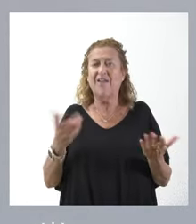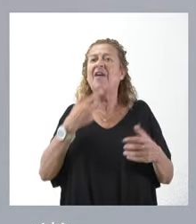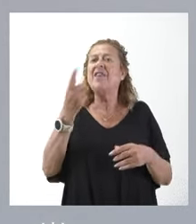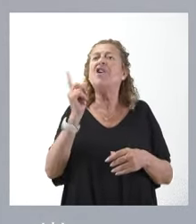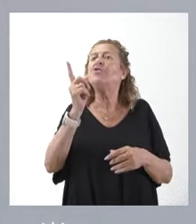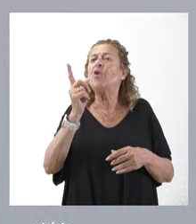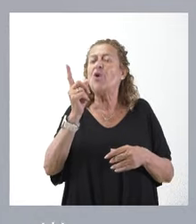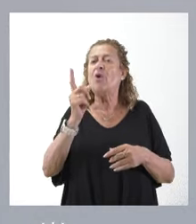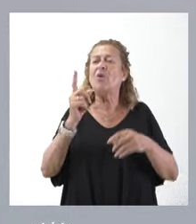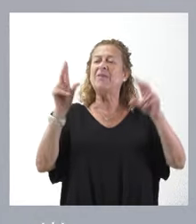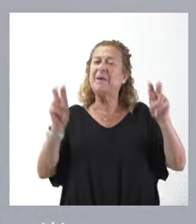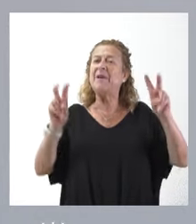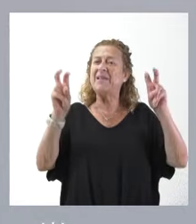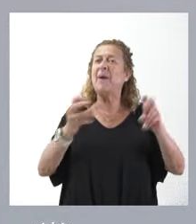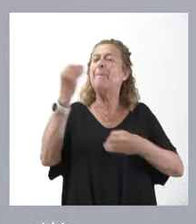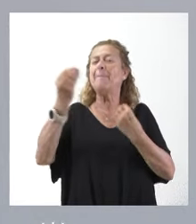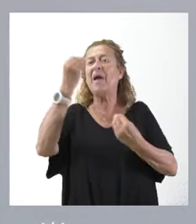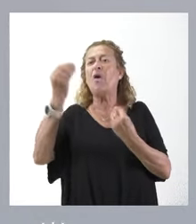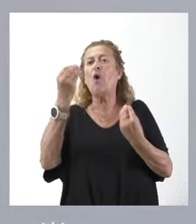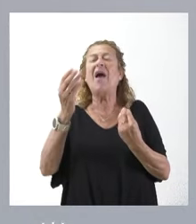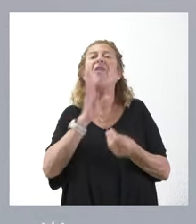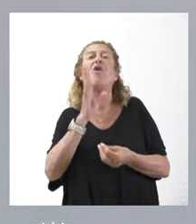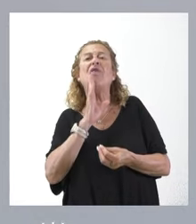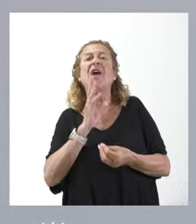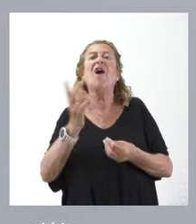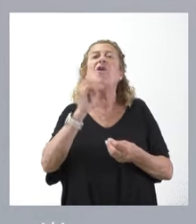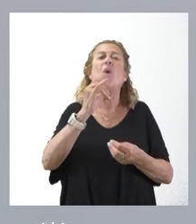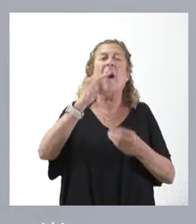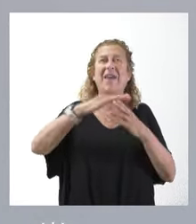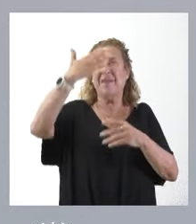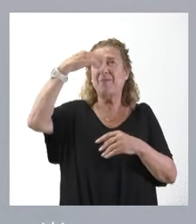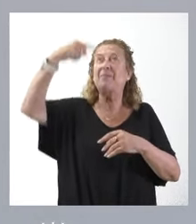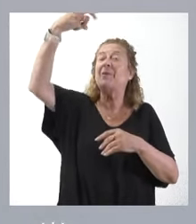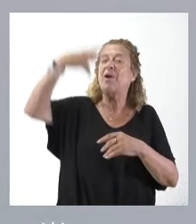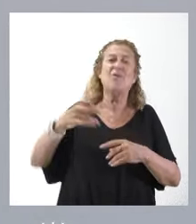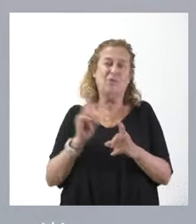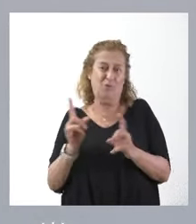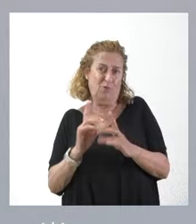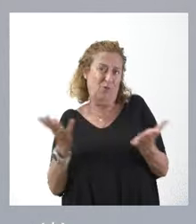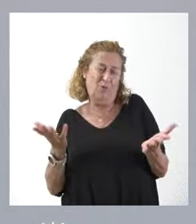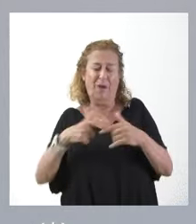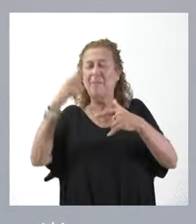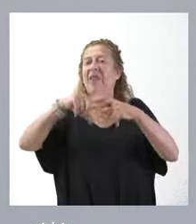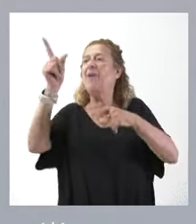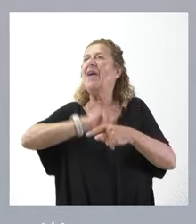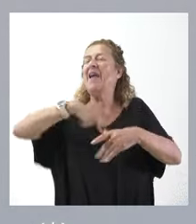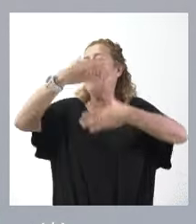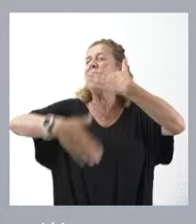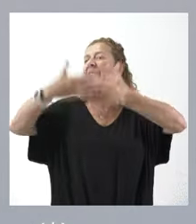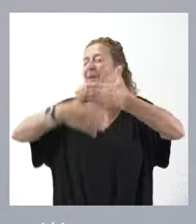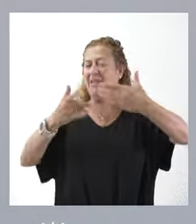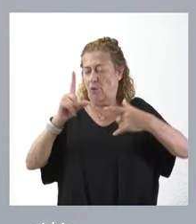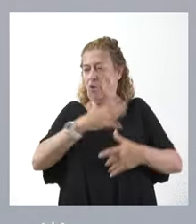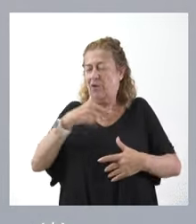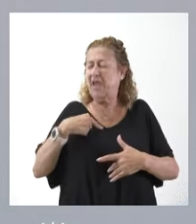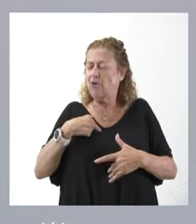solo aquellos aspectos de mejora en donde no ocupemos lugares de privilegio sería limitar la ambición de seguir